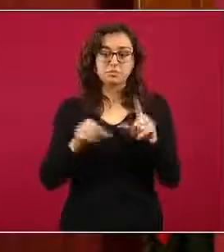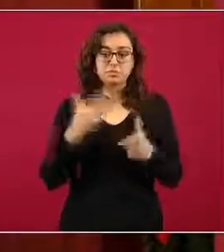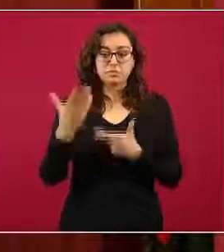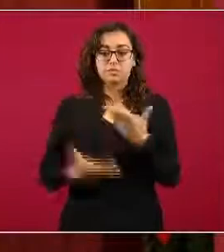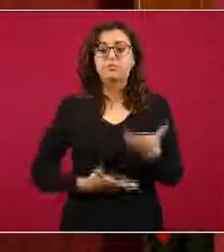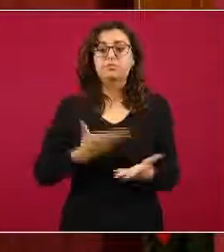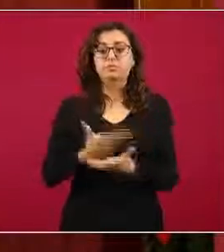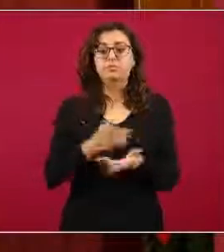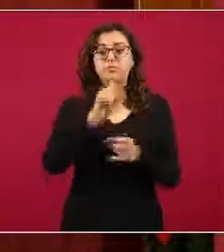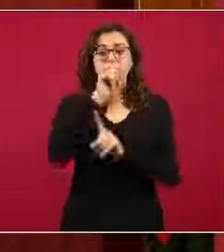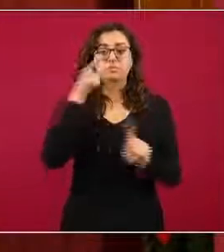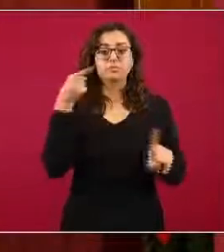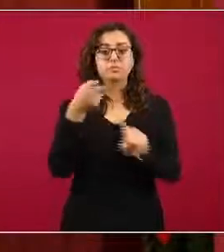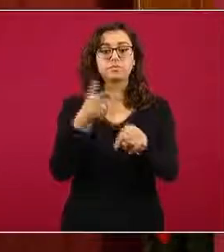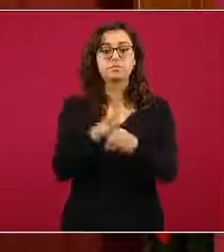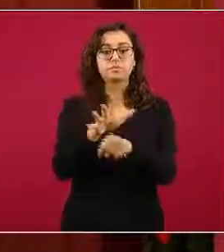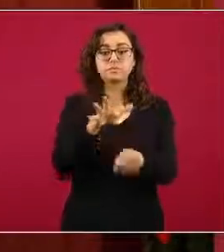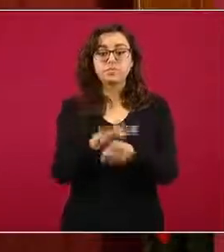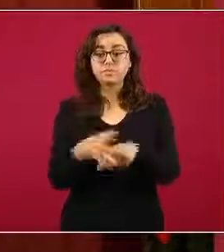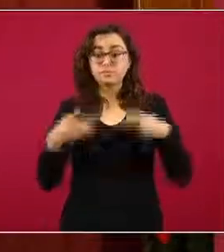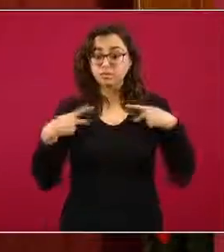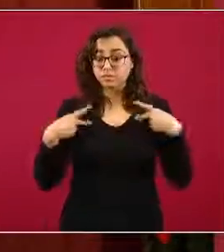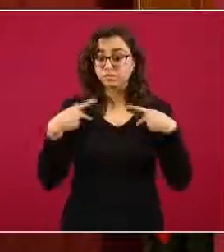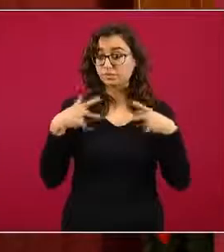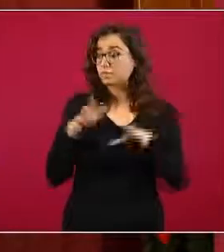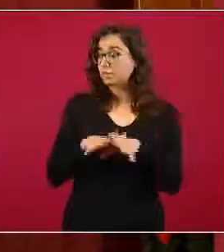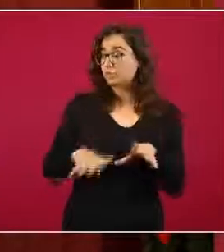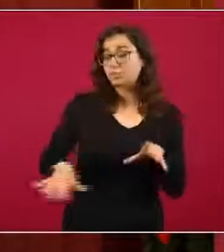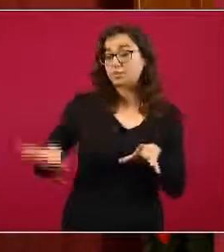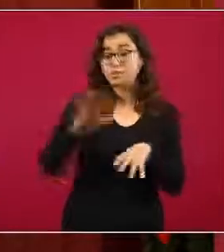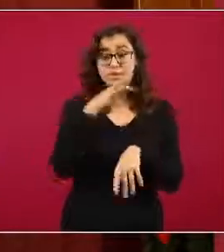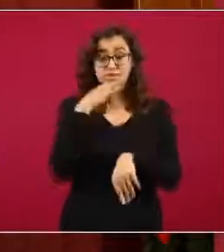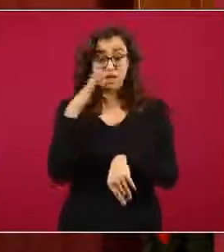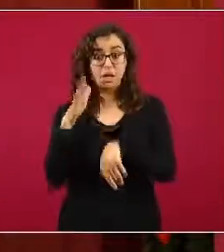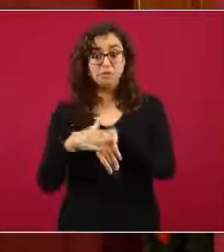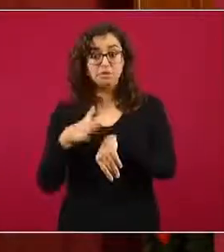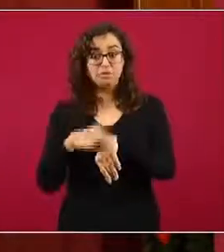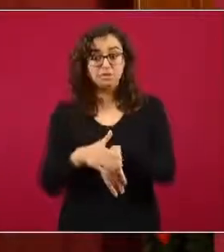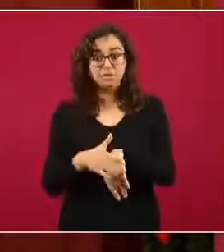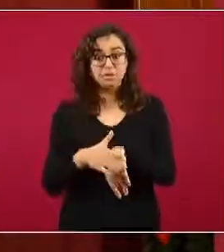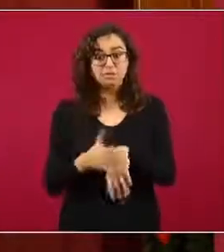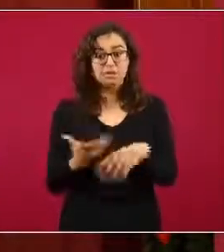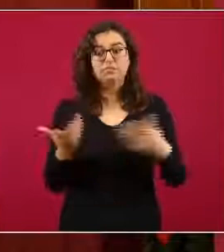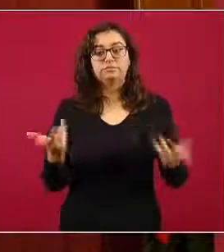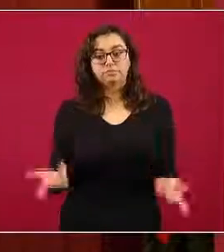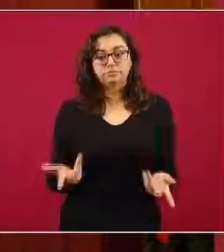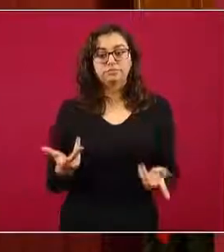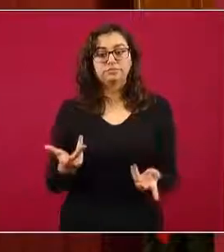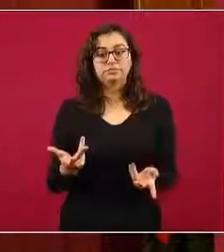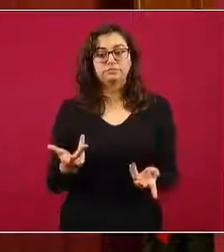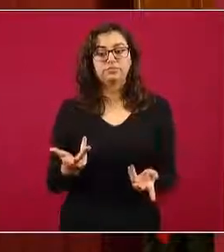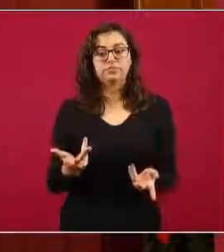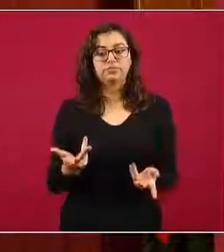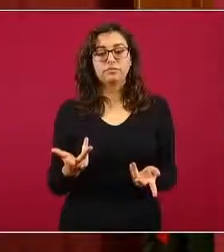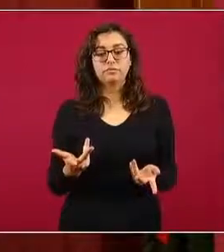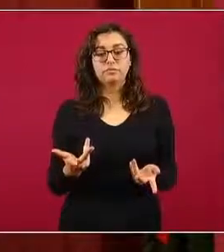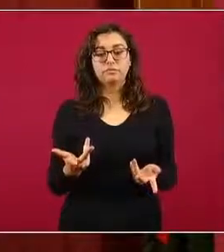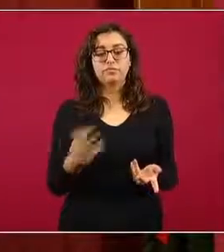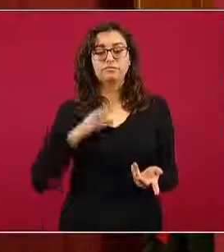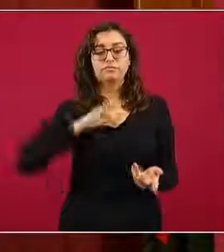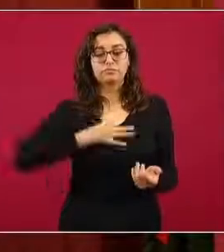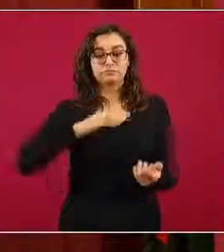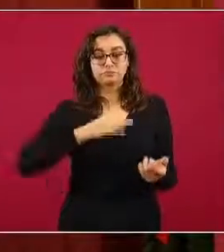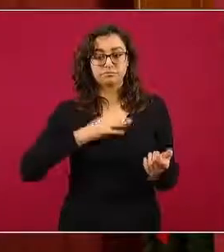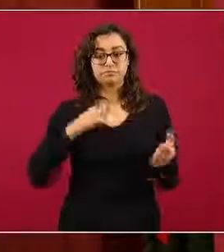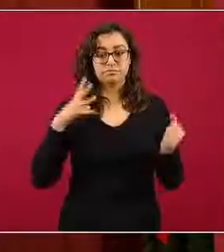es precisamente comunicar a la población que debemos de tener la seguridad de que la